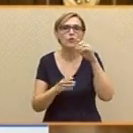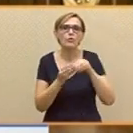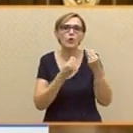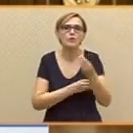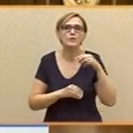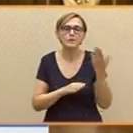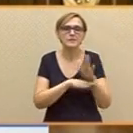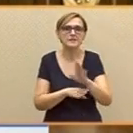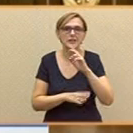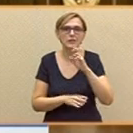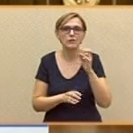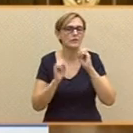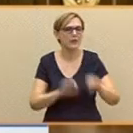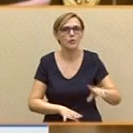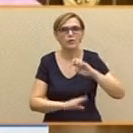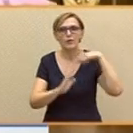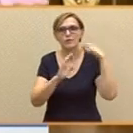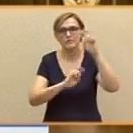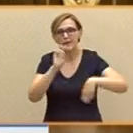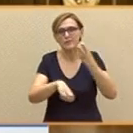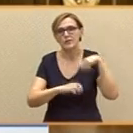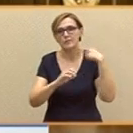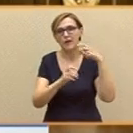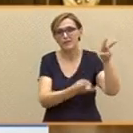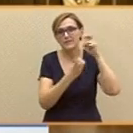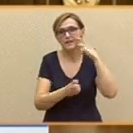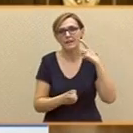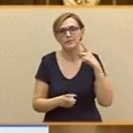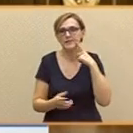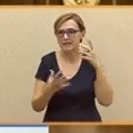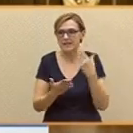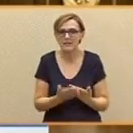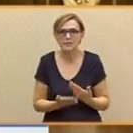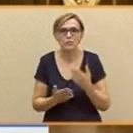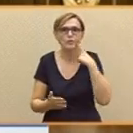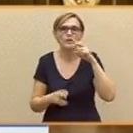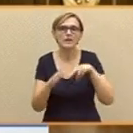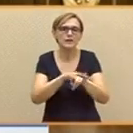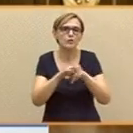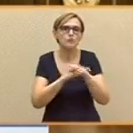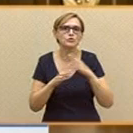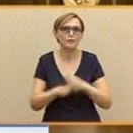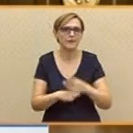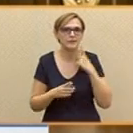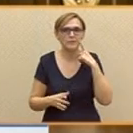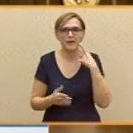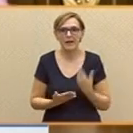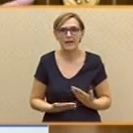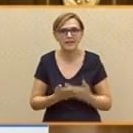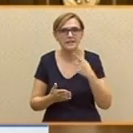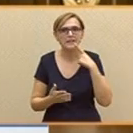reforma fiscal que mejore la progresividad y asegure recursos suficientes para financiar los servicios públicos y revertir los recortes.